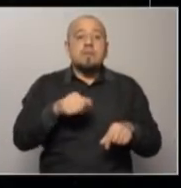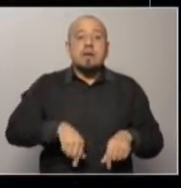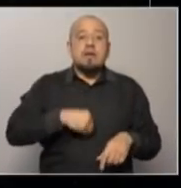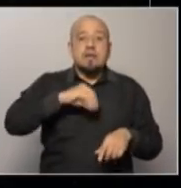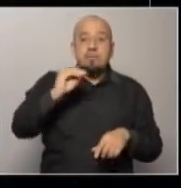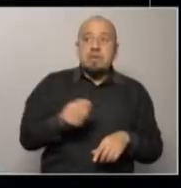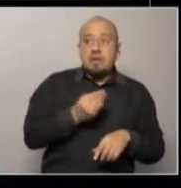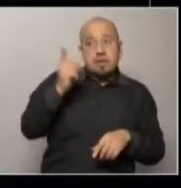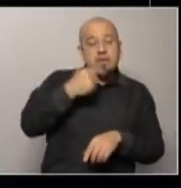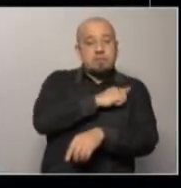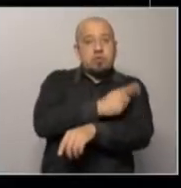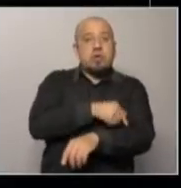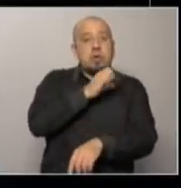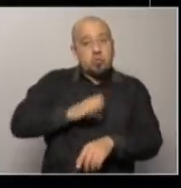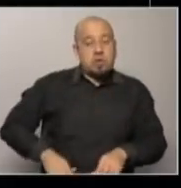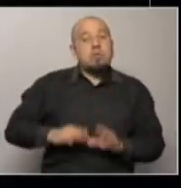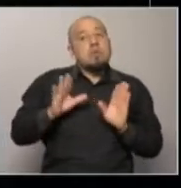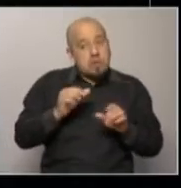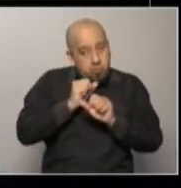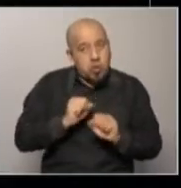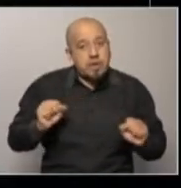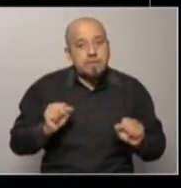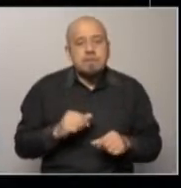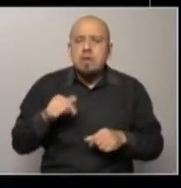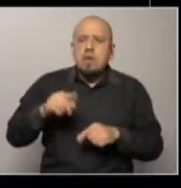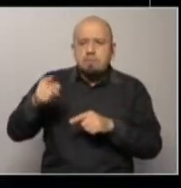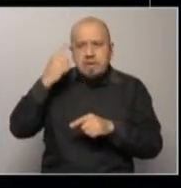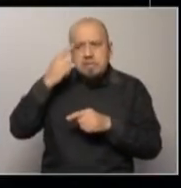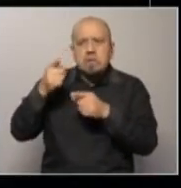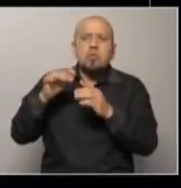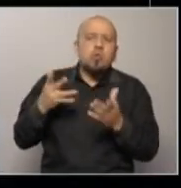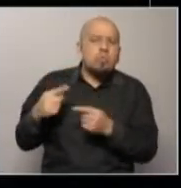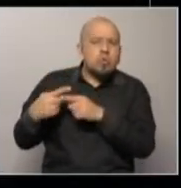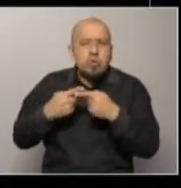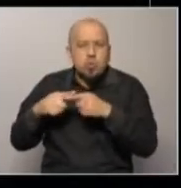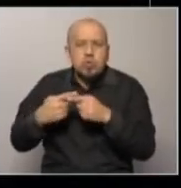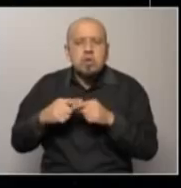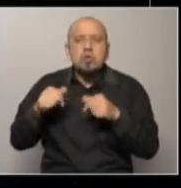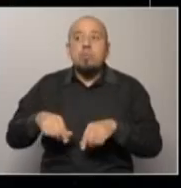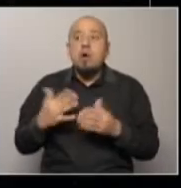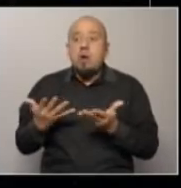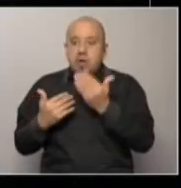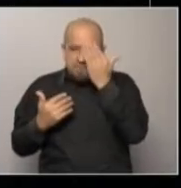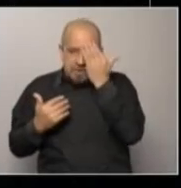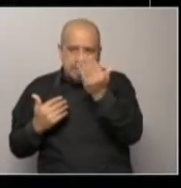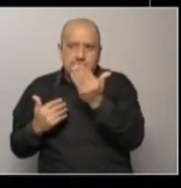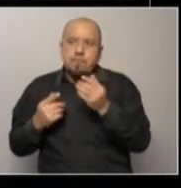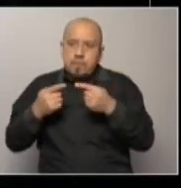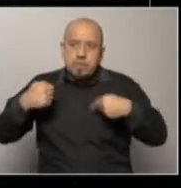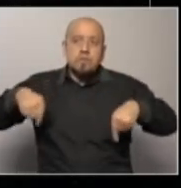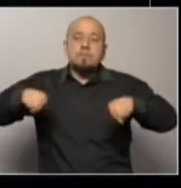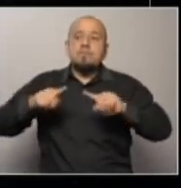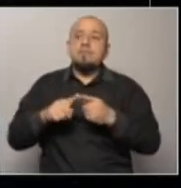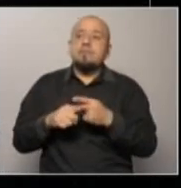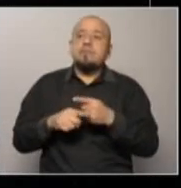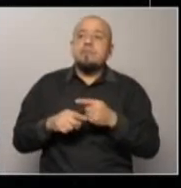pierde es el Poder Ejecutivo. ¿Y cómo adelantás vos, Daniel, que vaya a hacer esta discusión parlamentaria teniendo en cuenta el panorama? Que está el Frente Amplio, muy consolidado ahora en